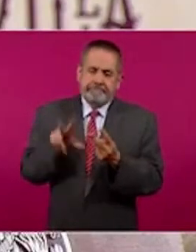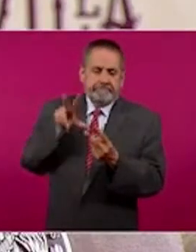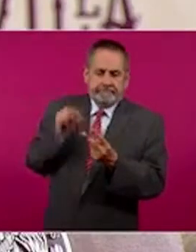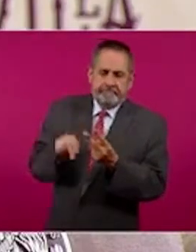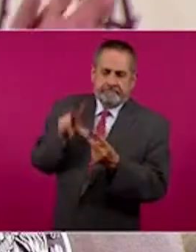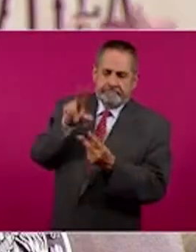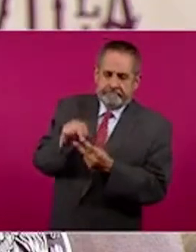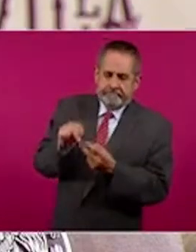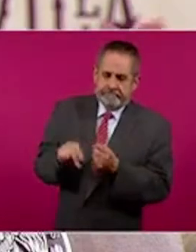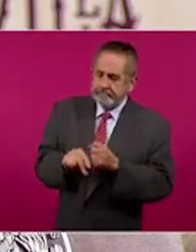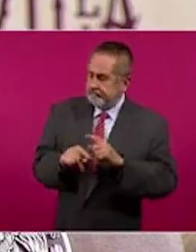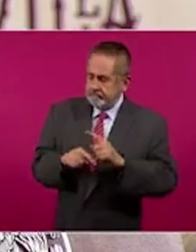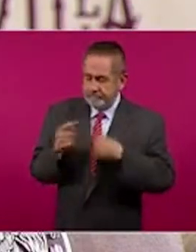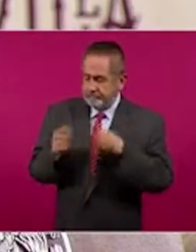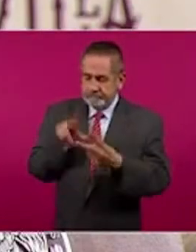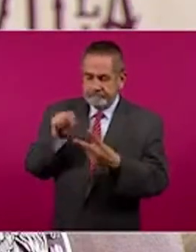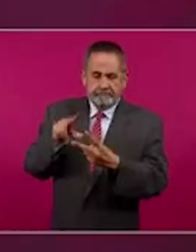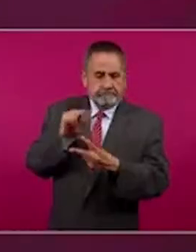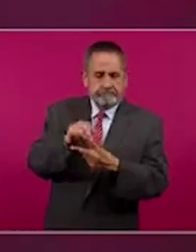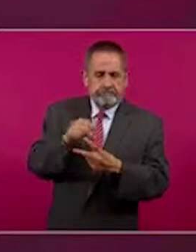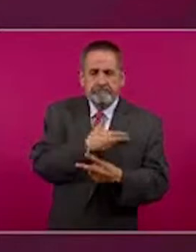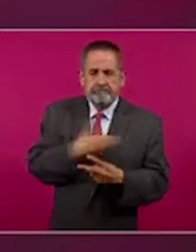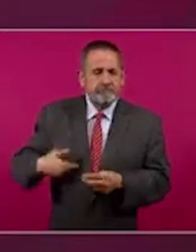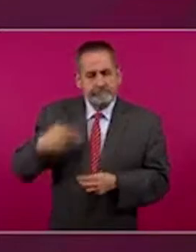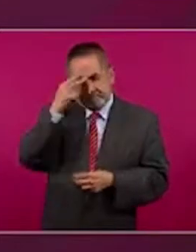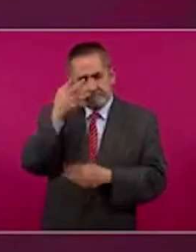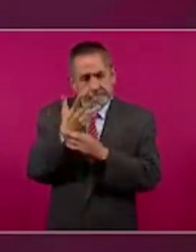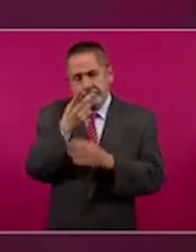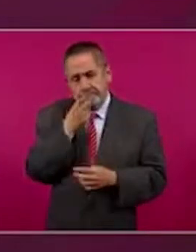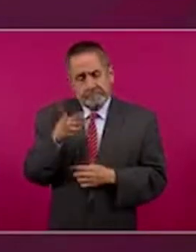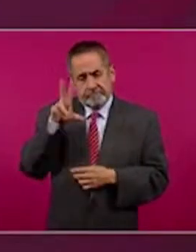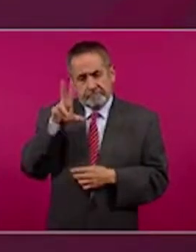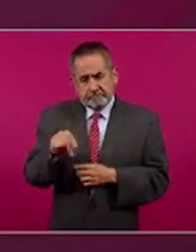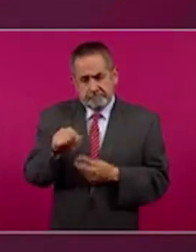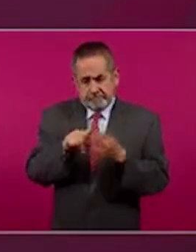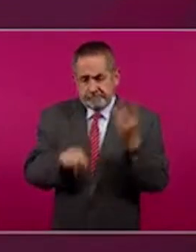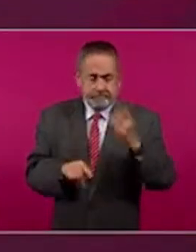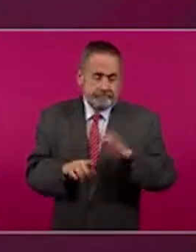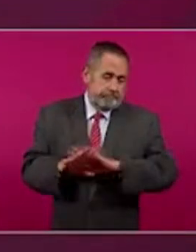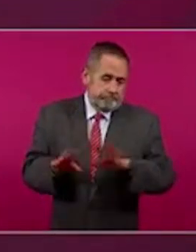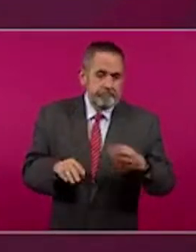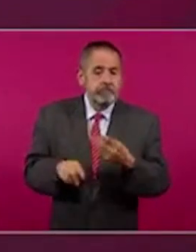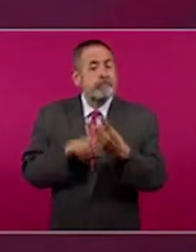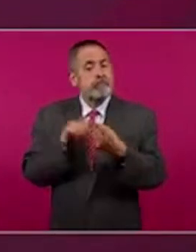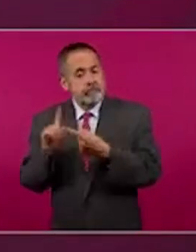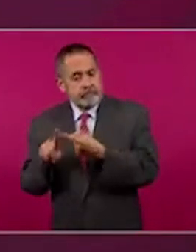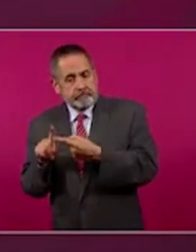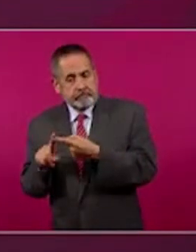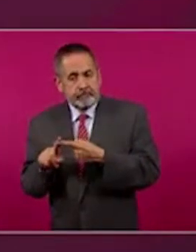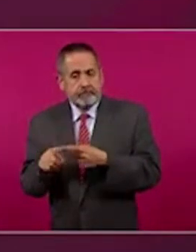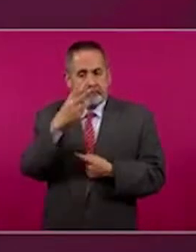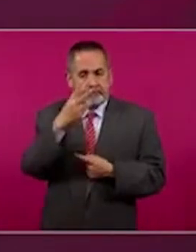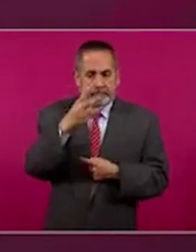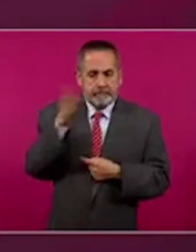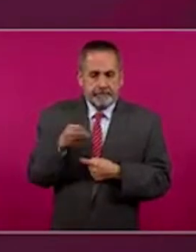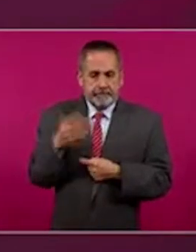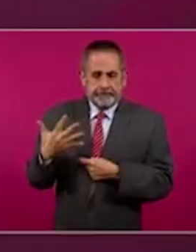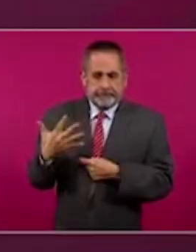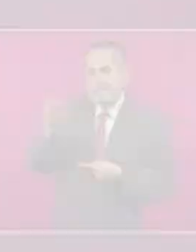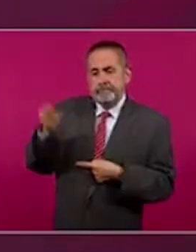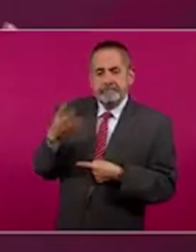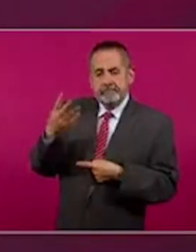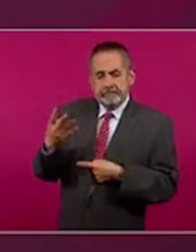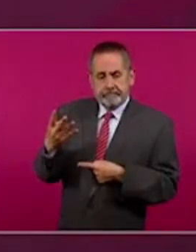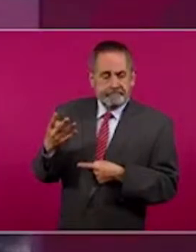o devueltos por el presidente de la República, necesitan ahora de las tres quintas partes de los integrantes del